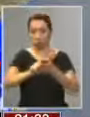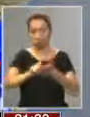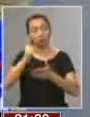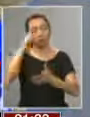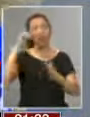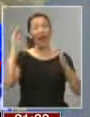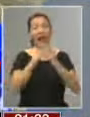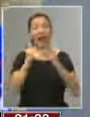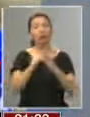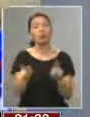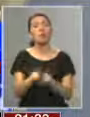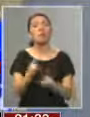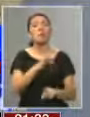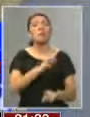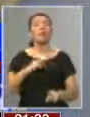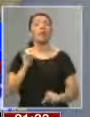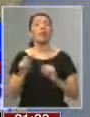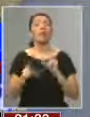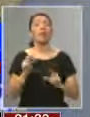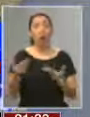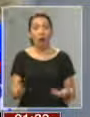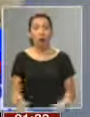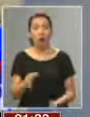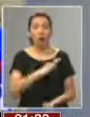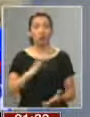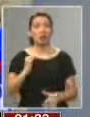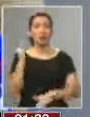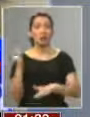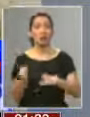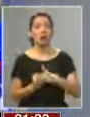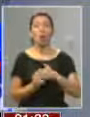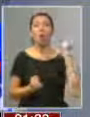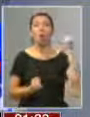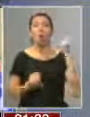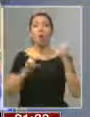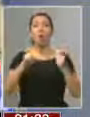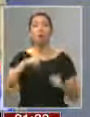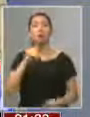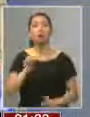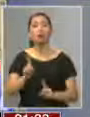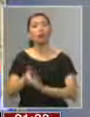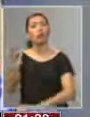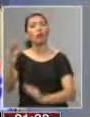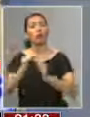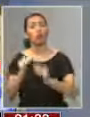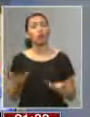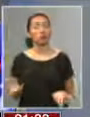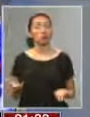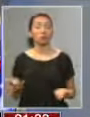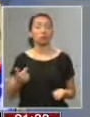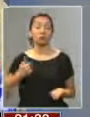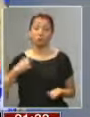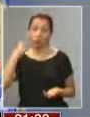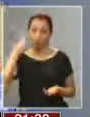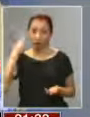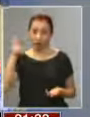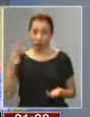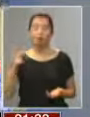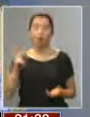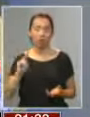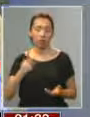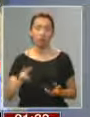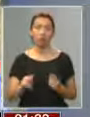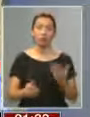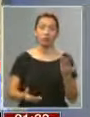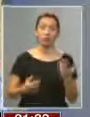que su casa era el Ministerio de Defensa, ahora el Ministerio del Interior. Entraron los comunistas y él no se fue a su casa. Yo creo que entren los comunistas. Yo